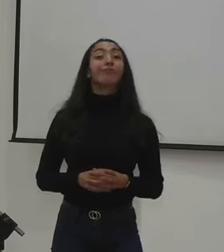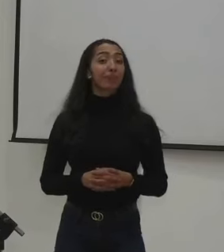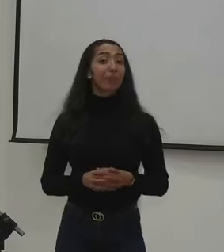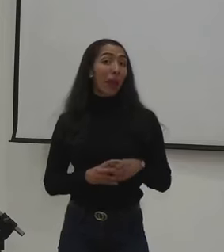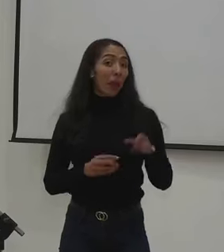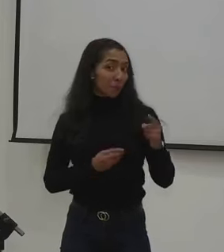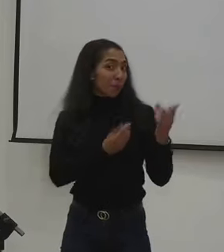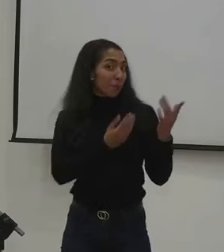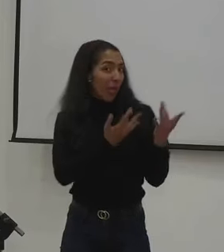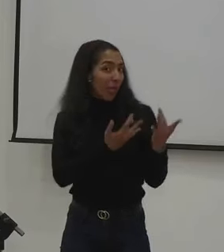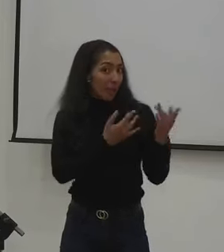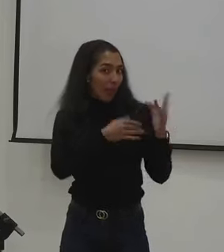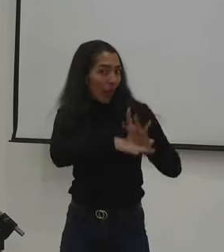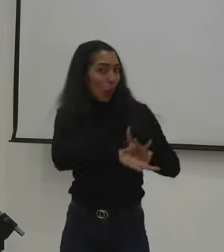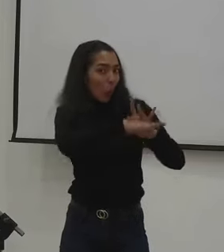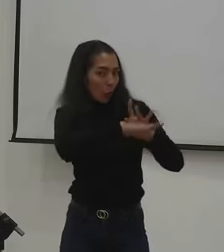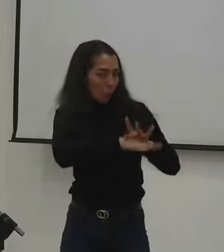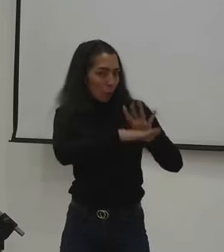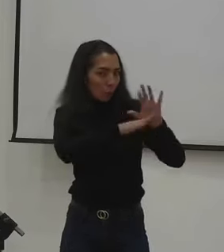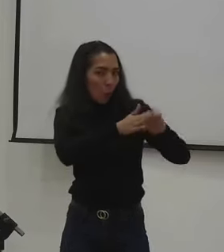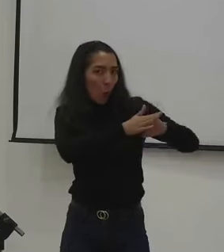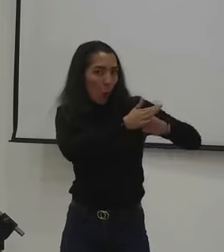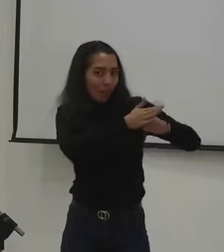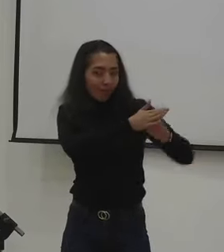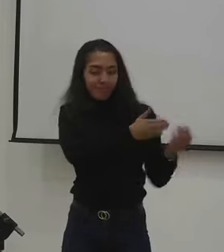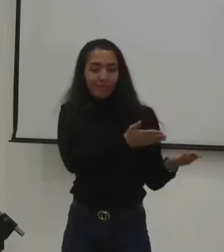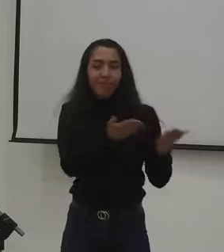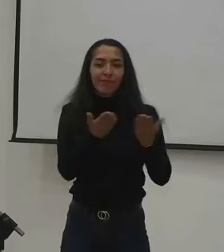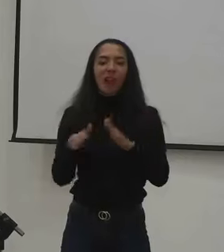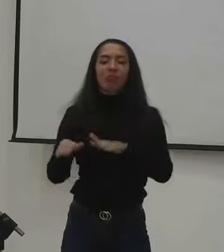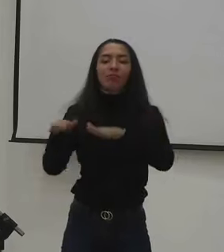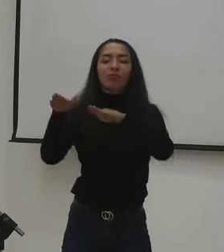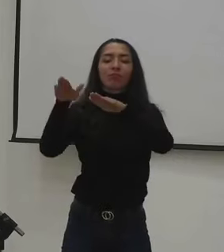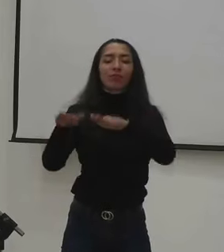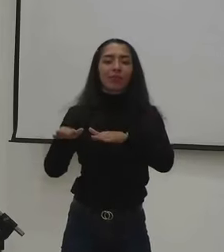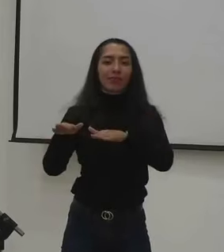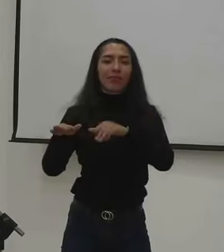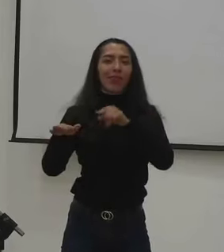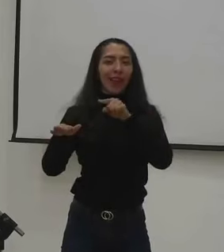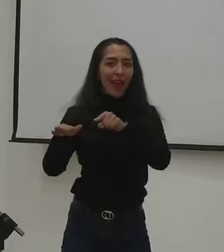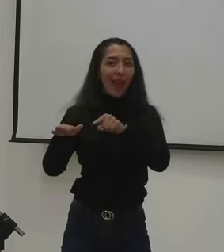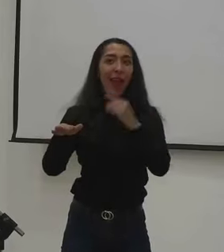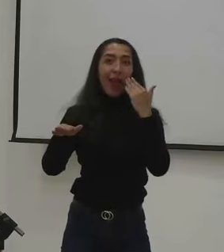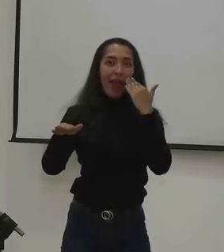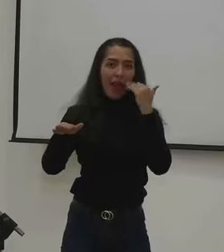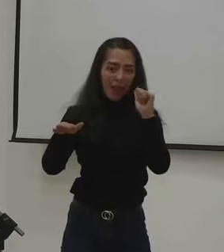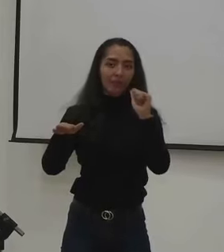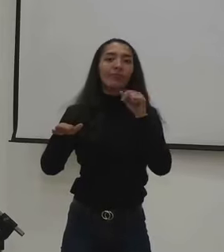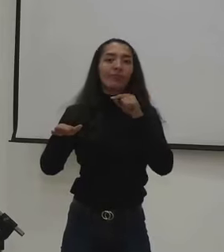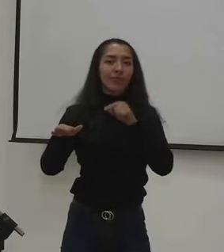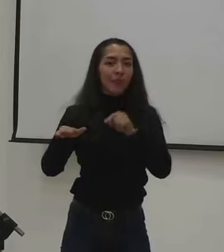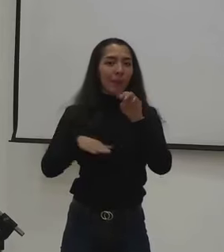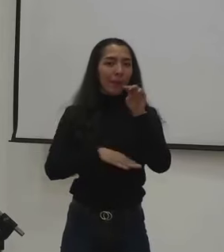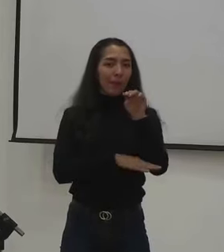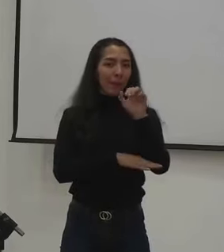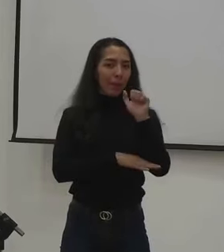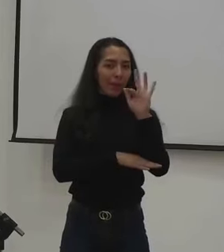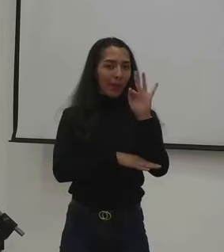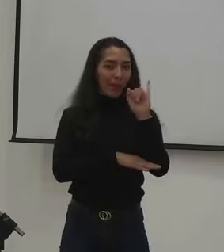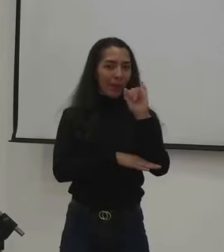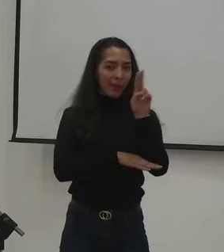Mientras esperamos al doctor Esteban Quintero, escuchamos a la honorable representante Adriana Magali Matiz. Gracias.